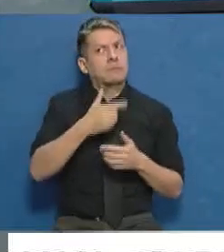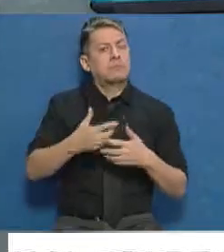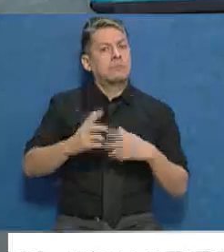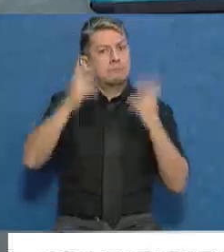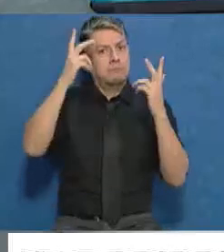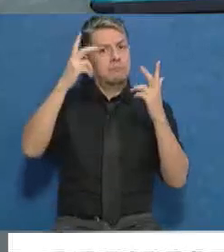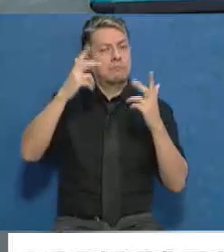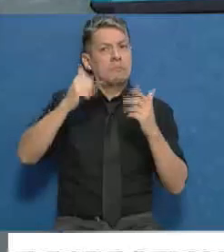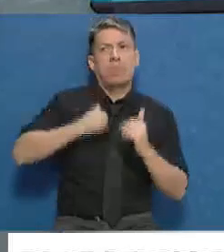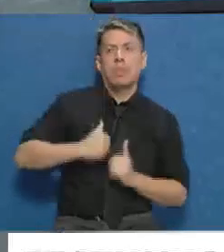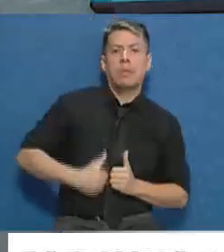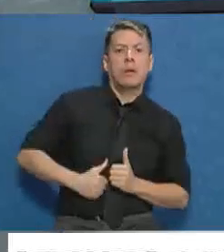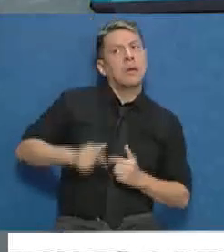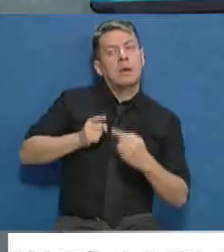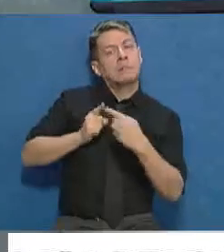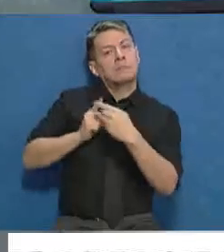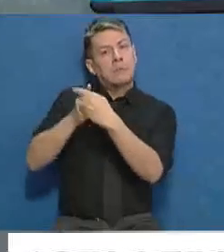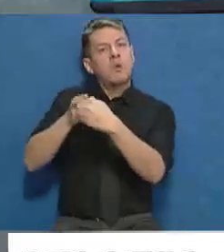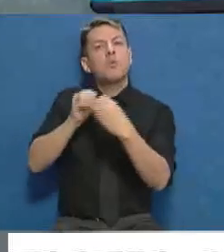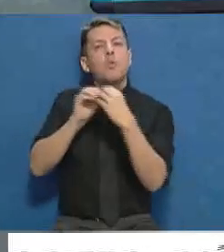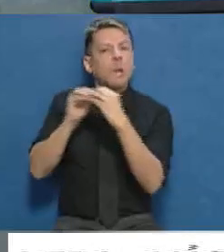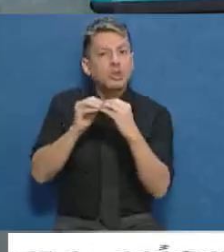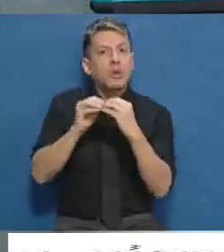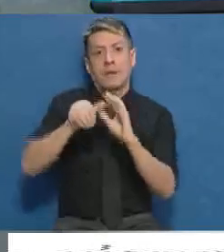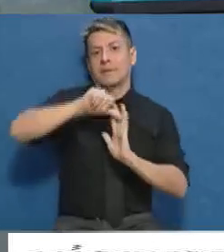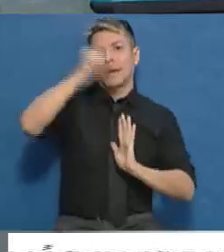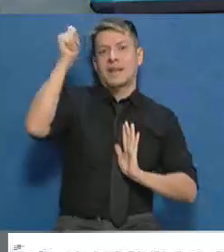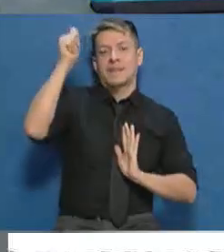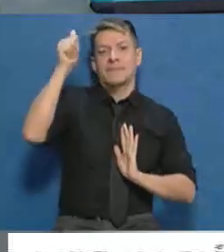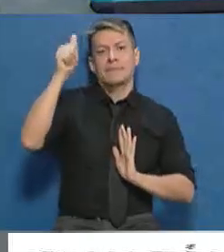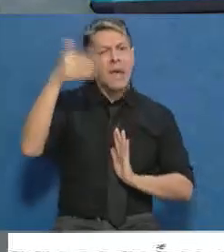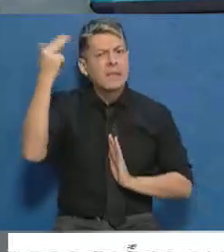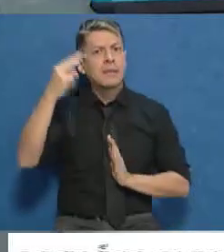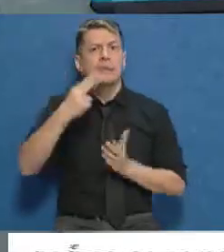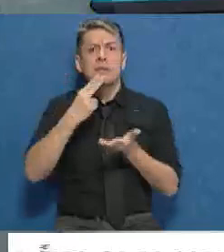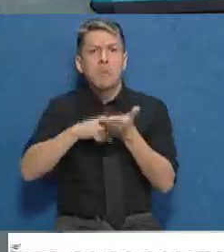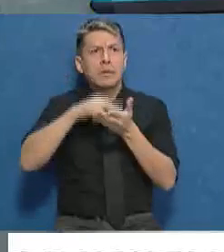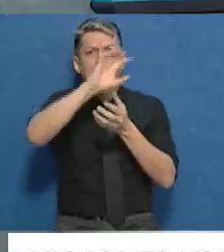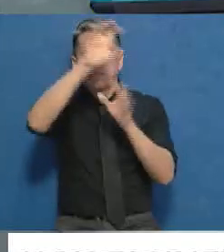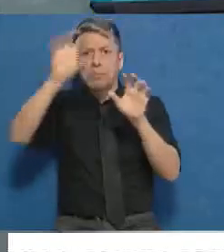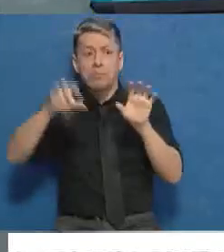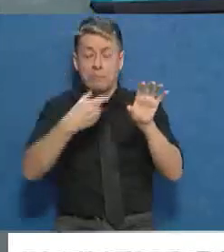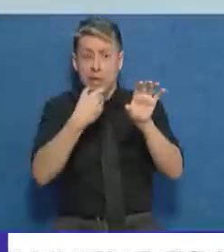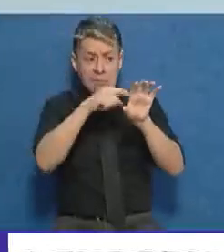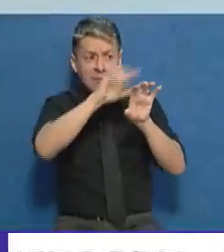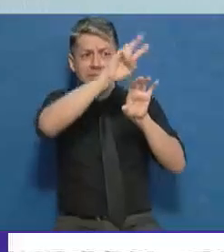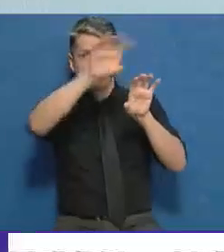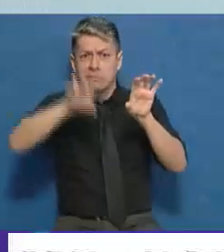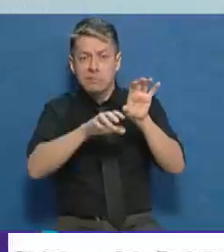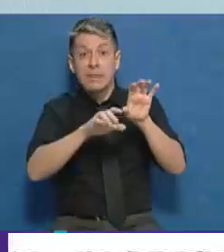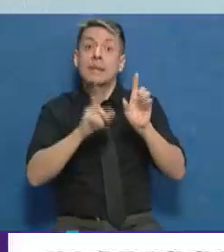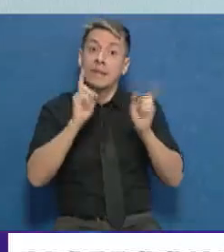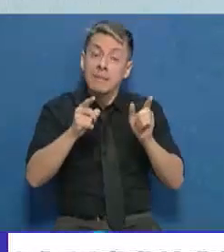isla. Sí. Y entonces, rodeada de diferimientos impositivos, tal es así que muchas industrias, entre ellas la olivícola,